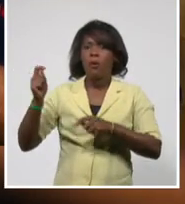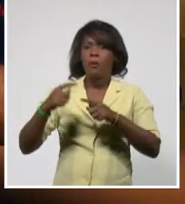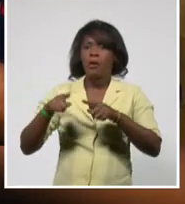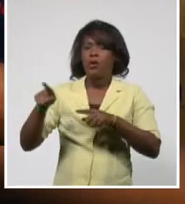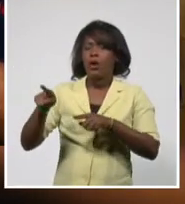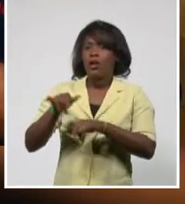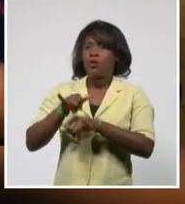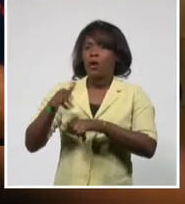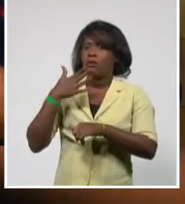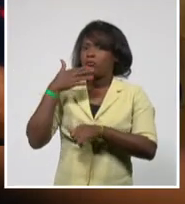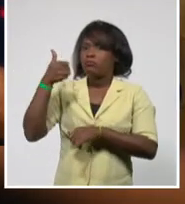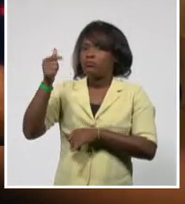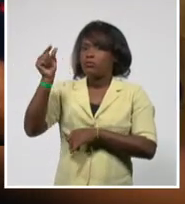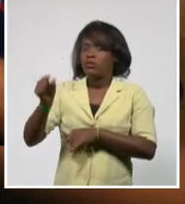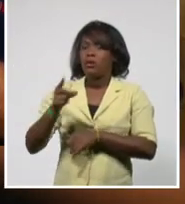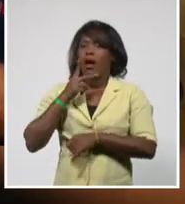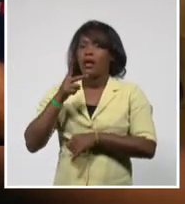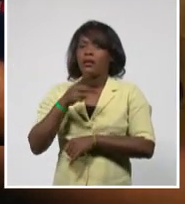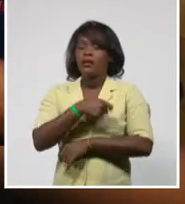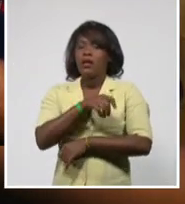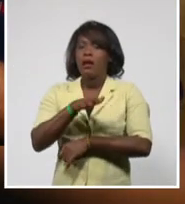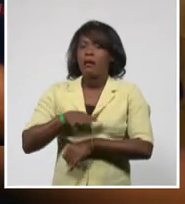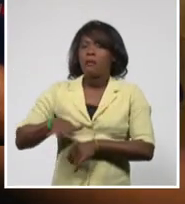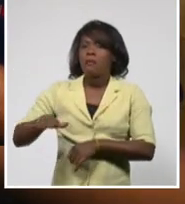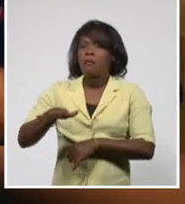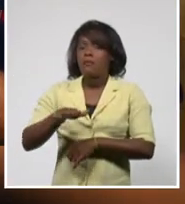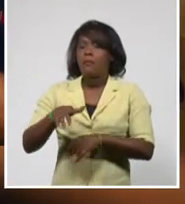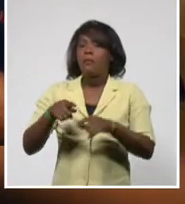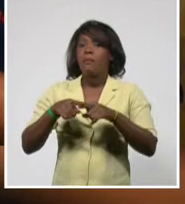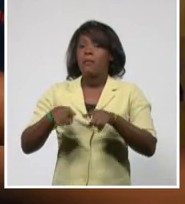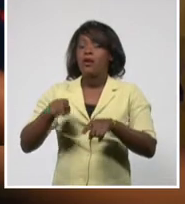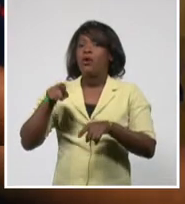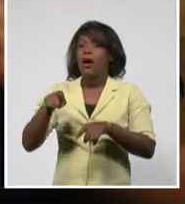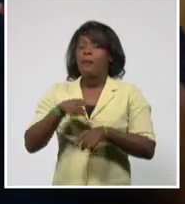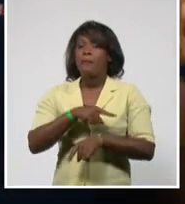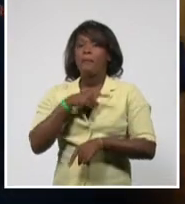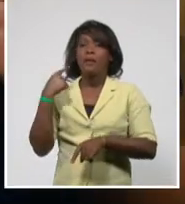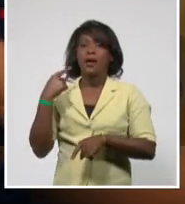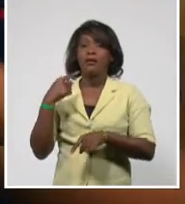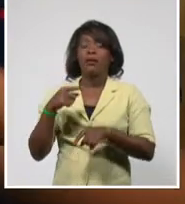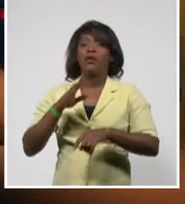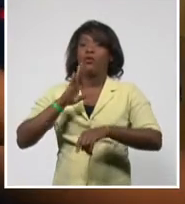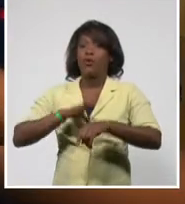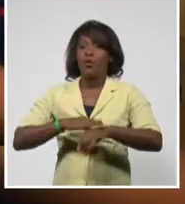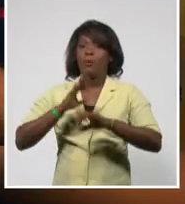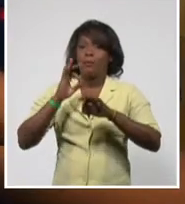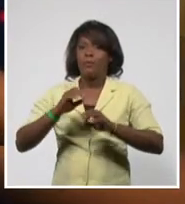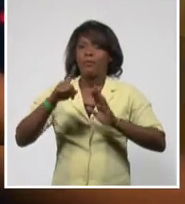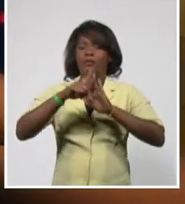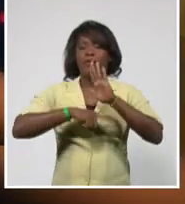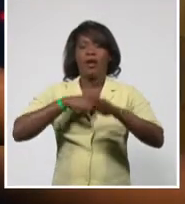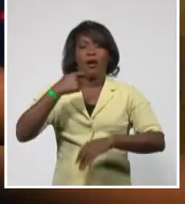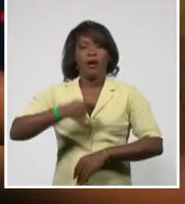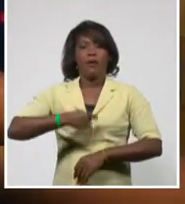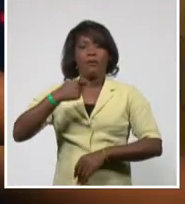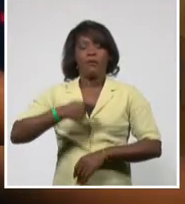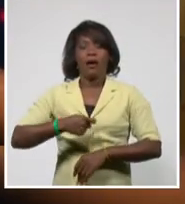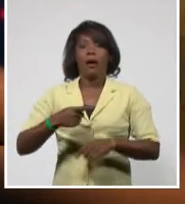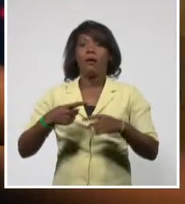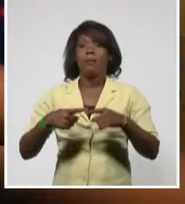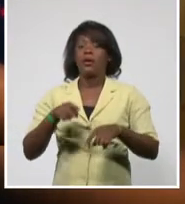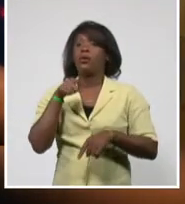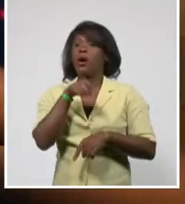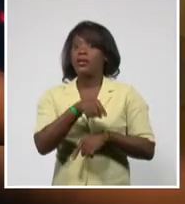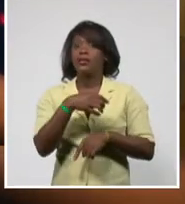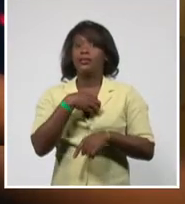al Senado de la Nación por Cochabamba en las venideras elecciones de octubre. Tras esta estrategia, no hay dudas, está la derecha y